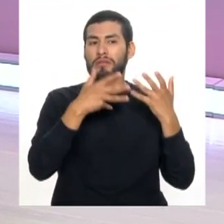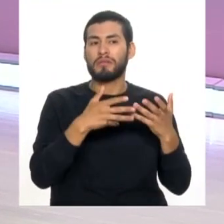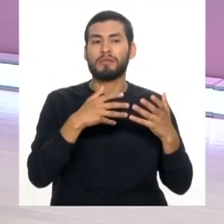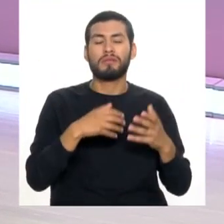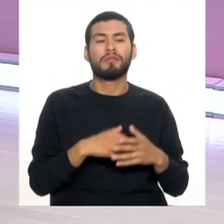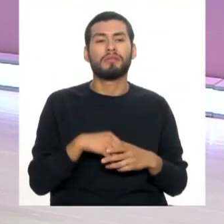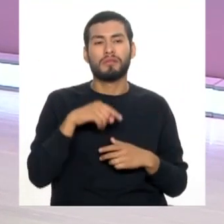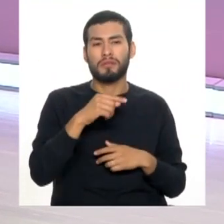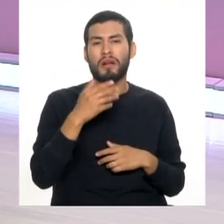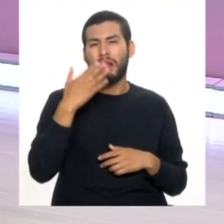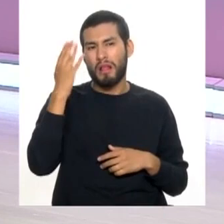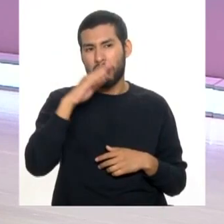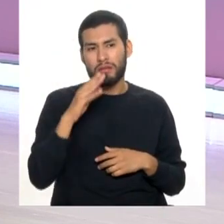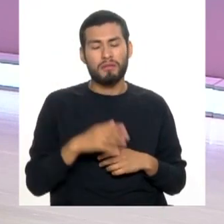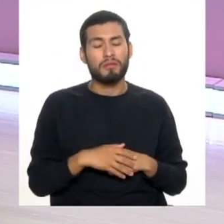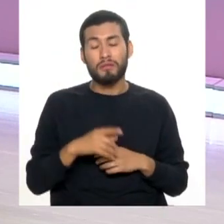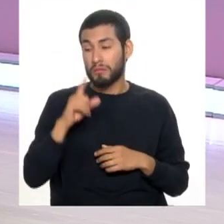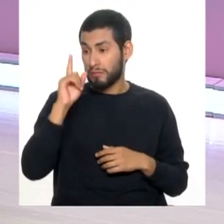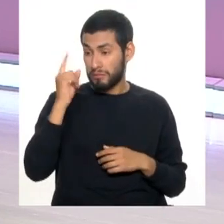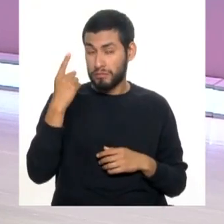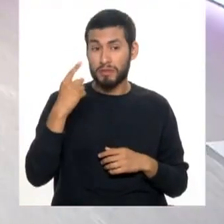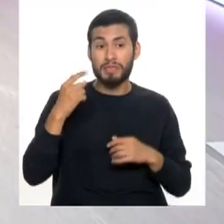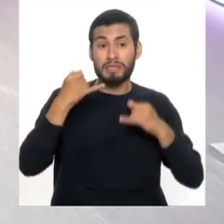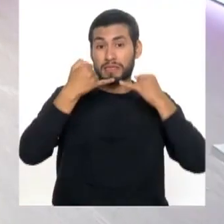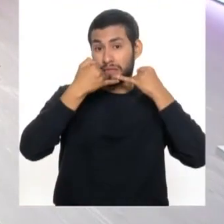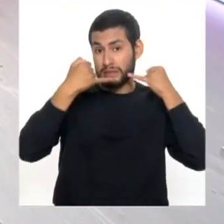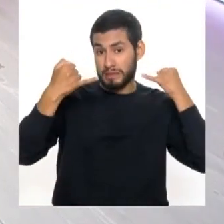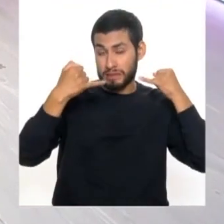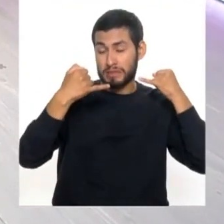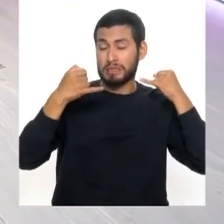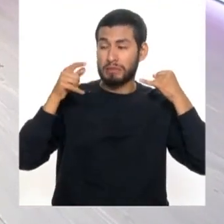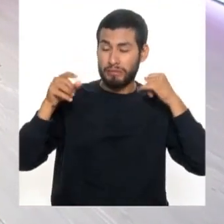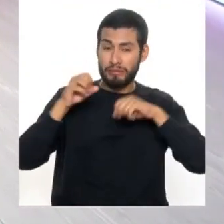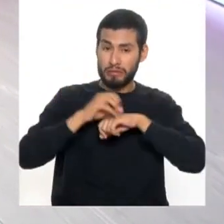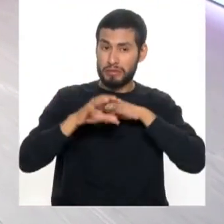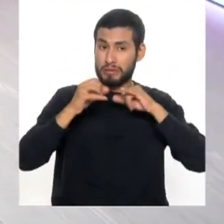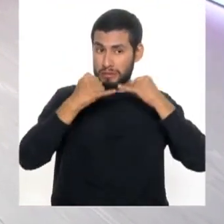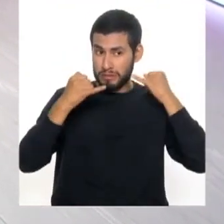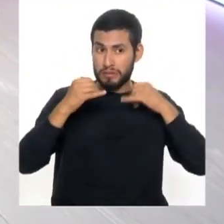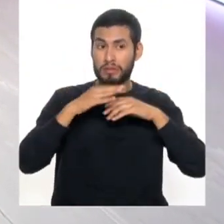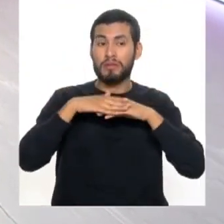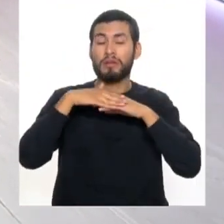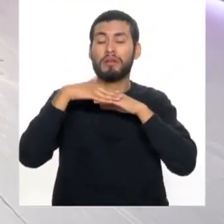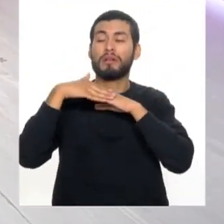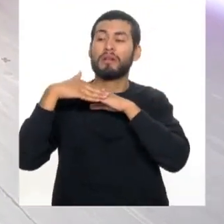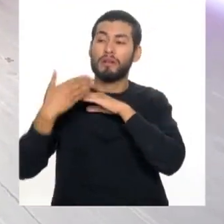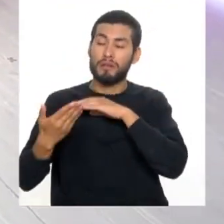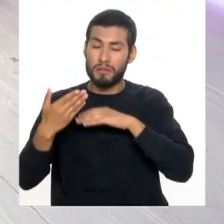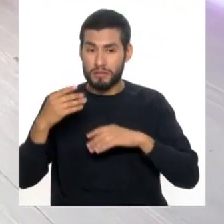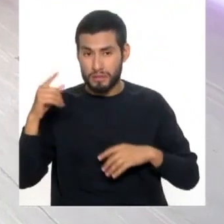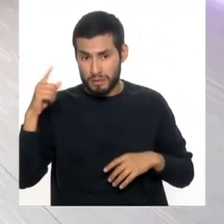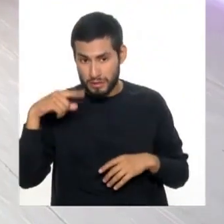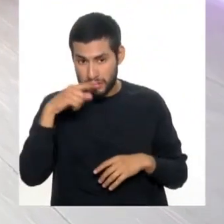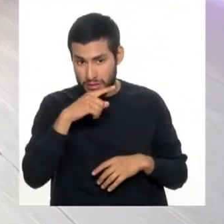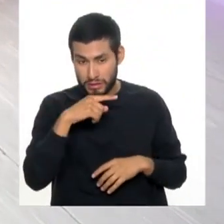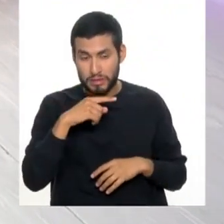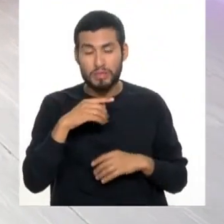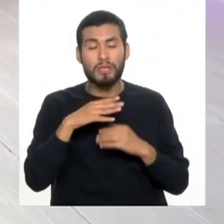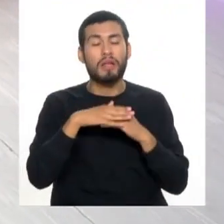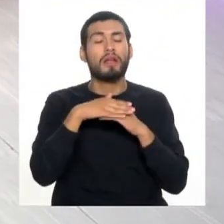litosis, con este mal aliento. Entonces primero hilo dental, como el doctor está recomendando. Después los tres minutos de cepillo. Después los tres minutos de